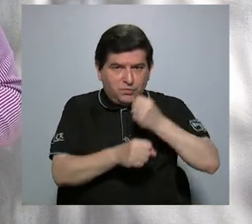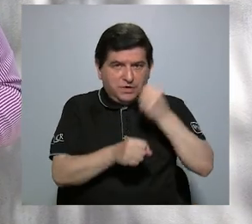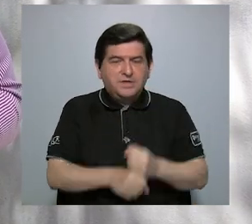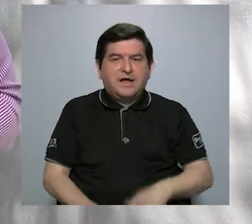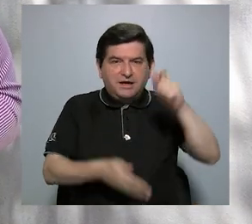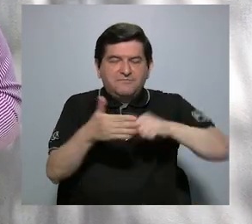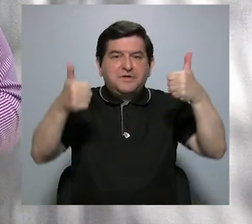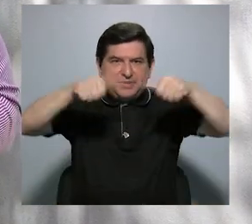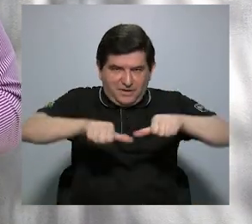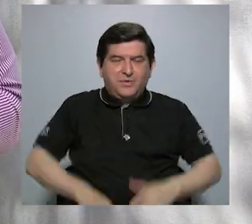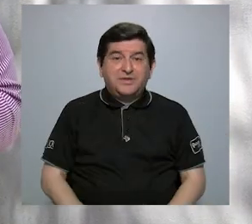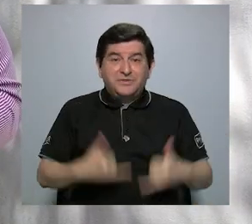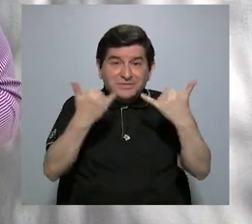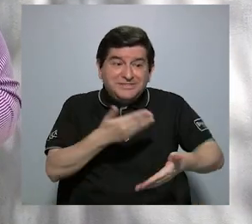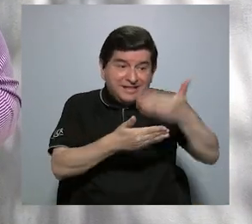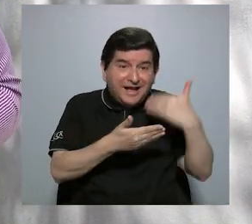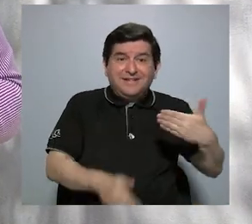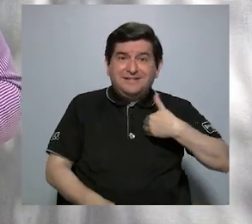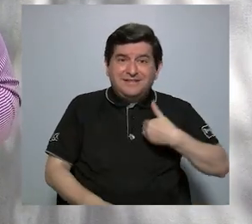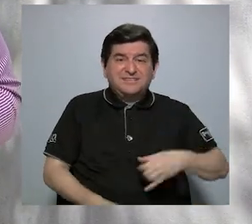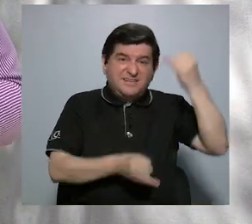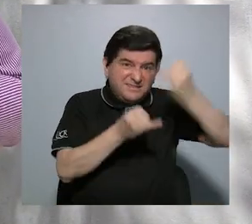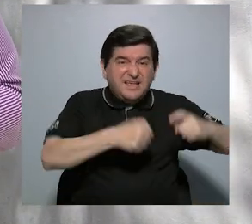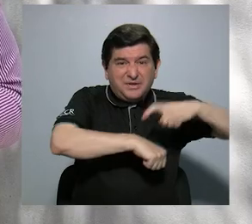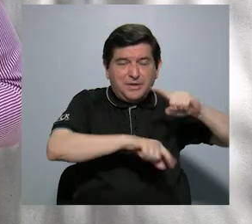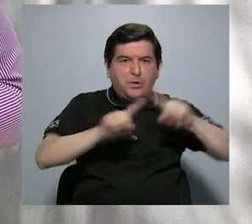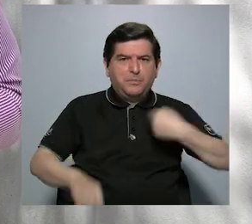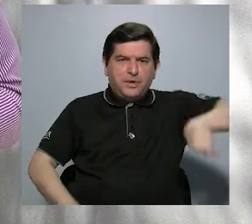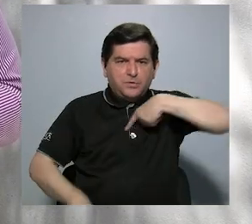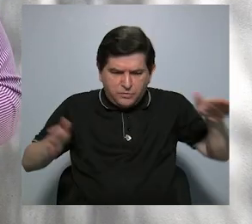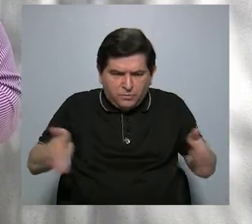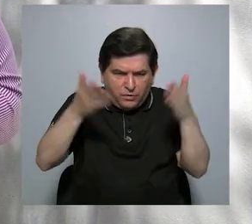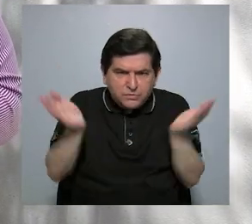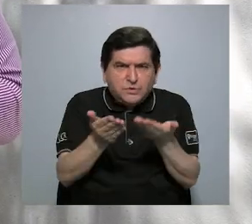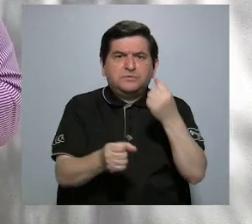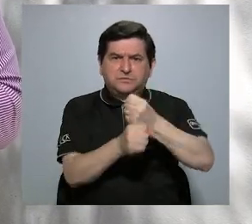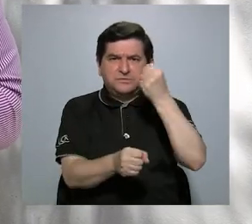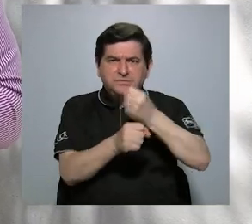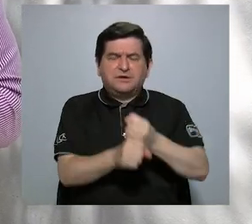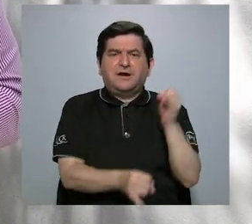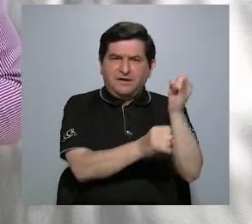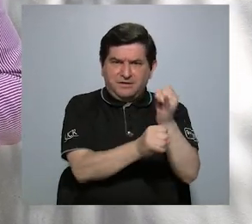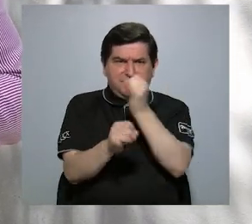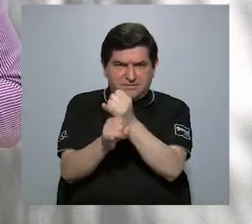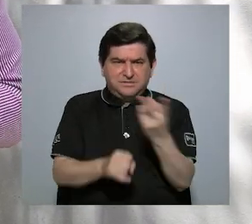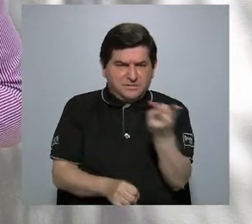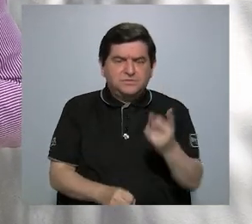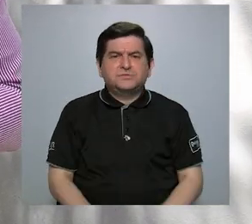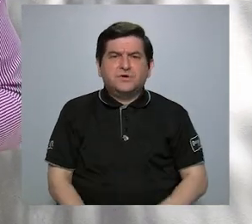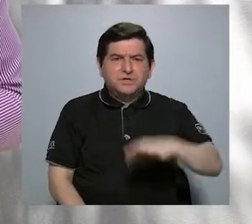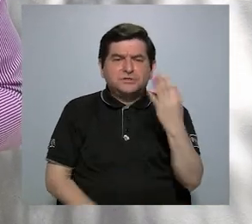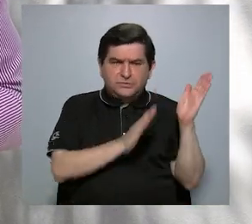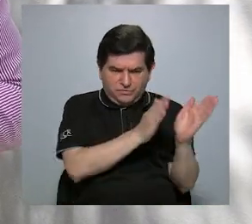es la firma de un convenio, convenio que se dejó vencer, pero que nosotros vamos a promover ese convenio para poder trabajar institucionalmente y de una